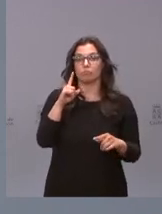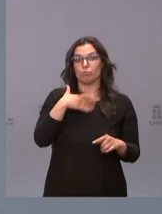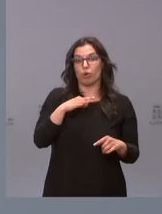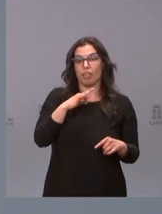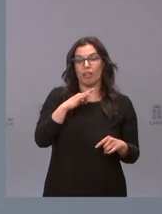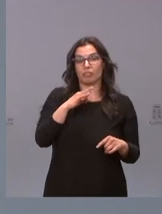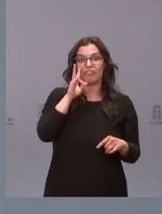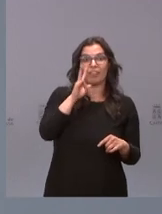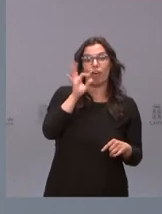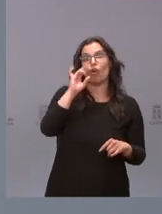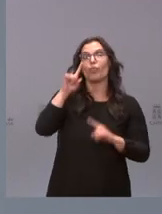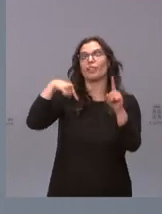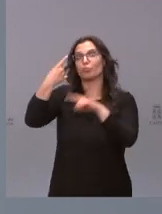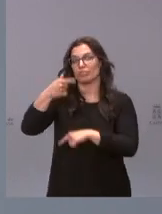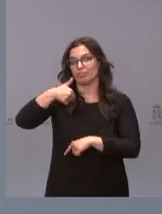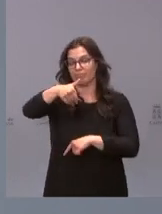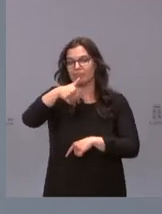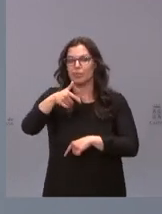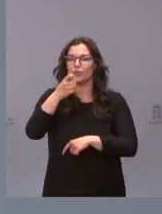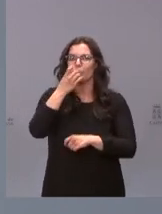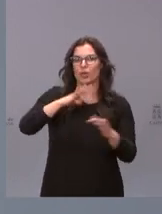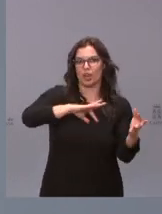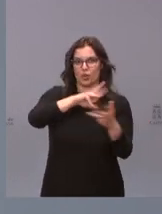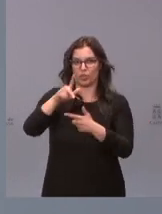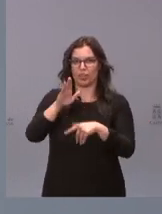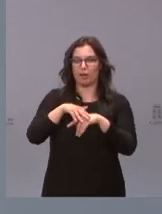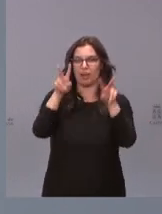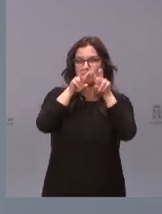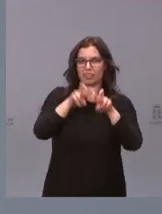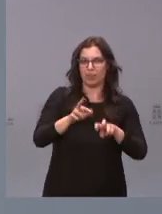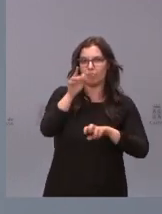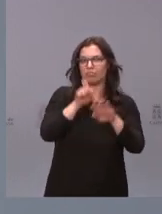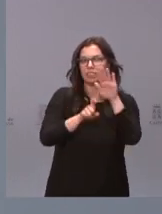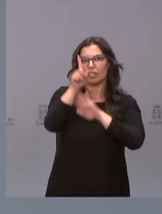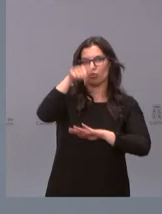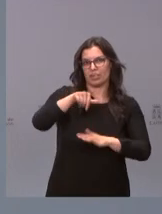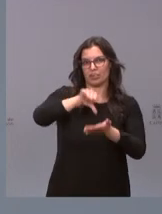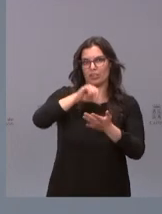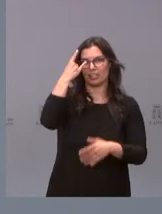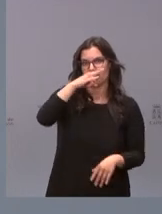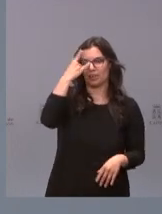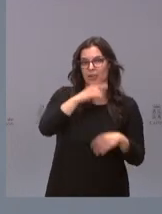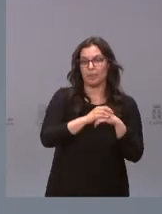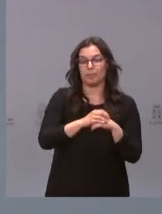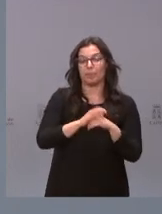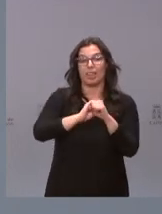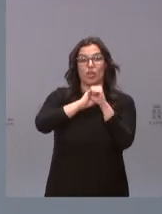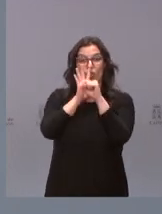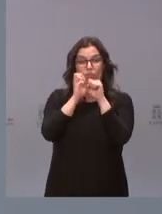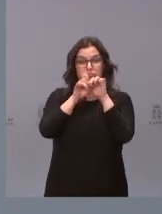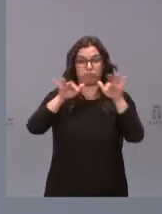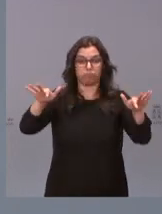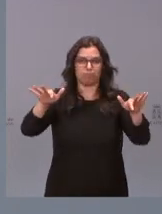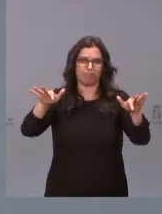noticia para la investigación y el desarrollo en Salamanca. La pandemia nos ha enseñado lo que es más